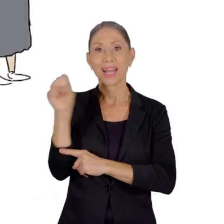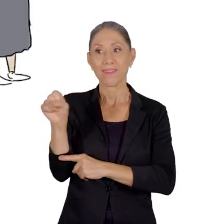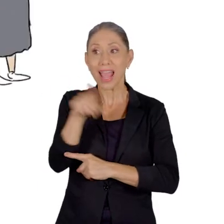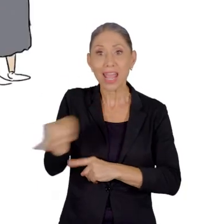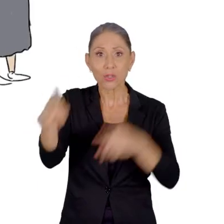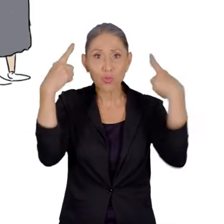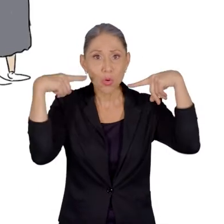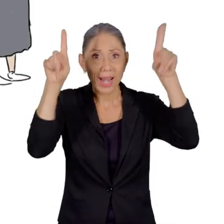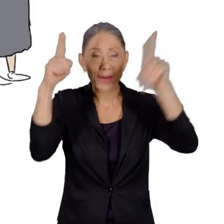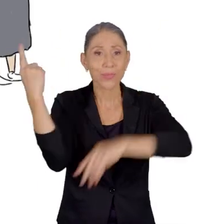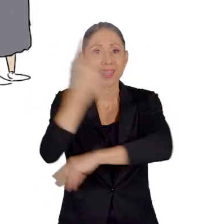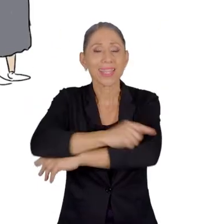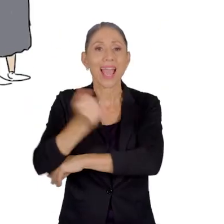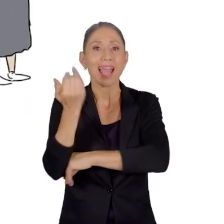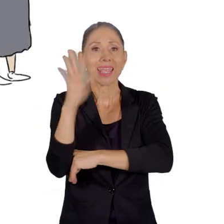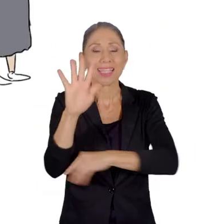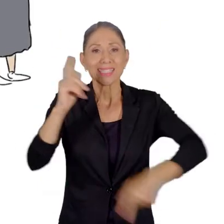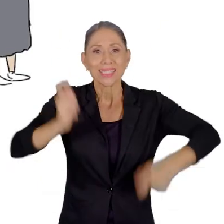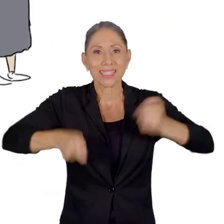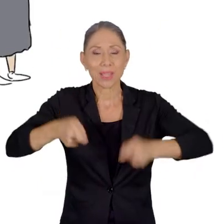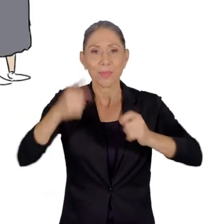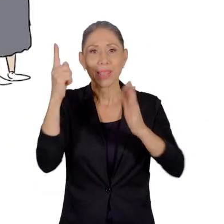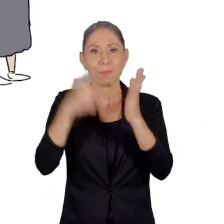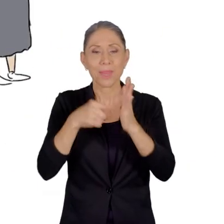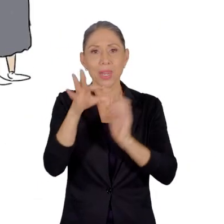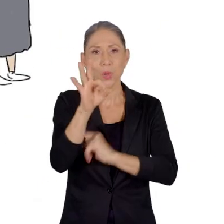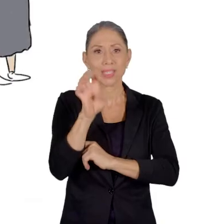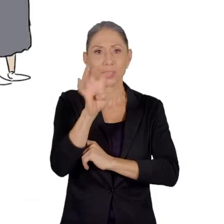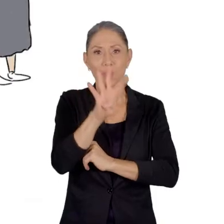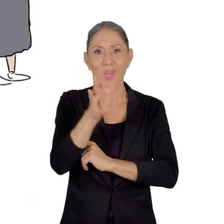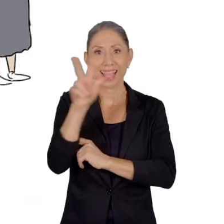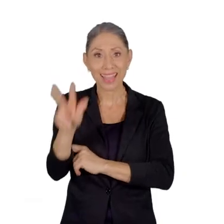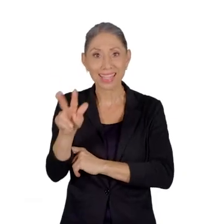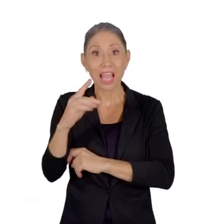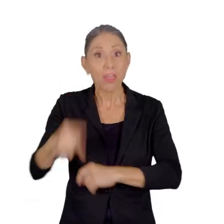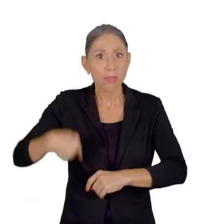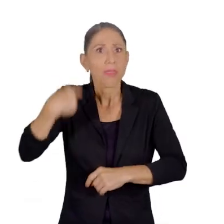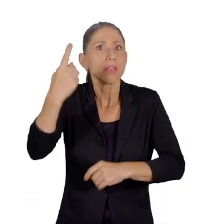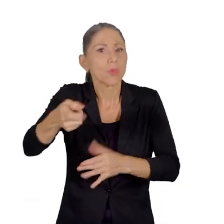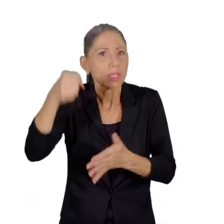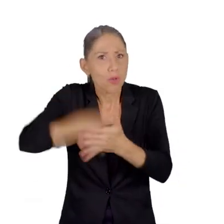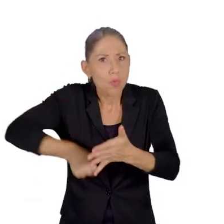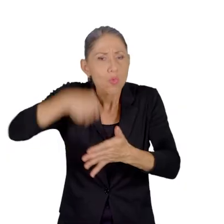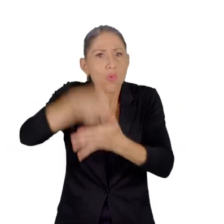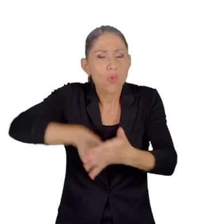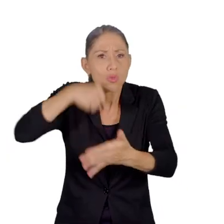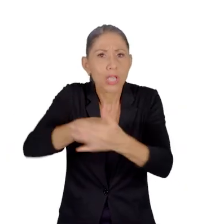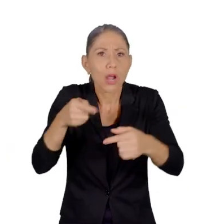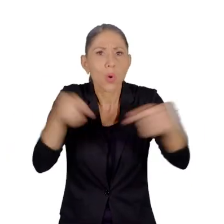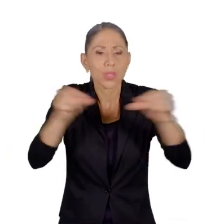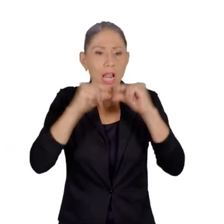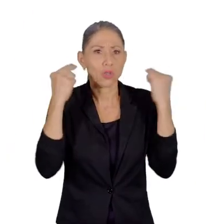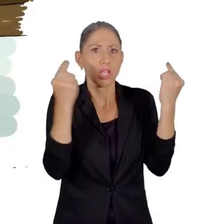lograron que el 15 de septiembre de 1943, luego de una fuerte lucha contra los sectores